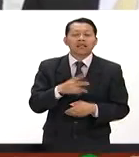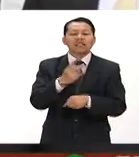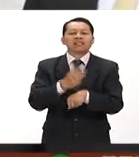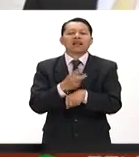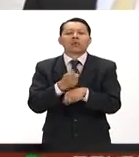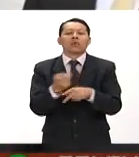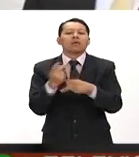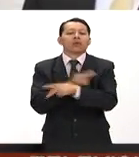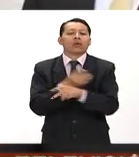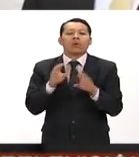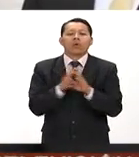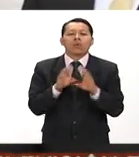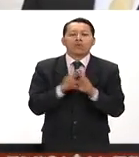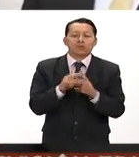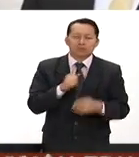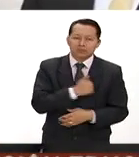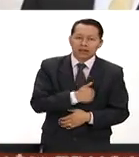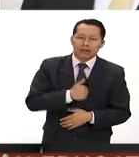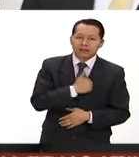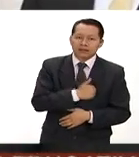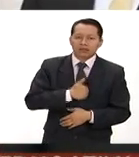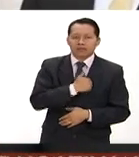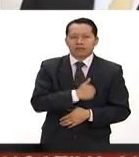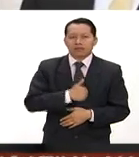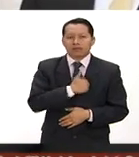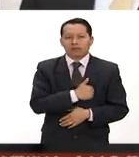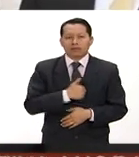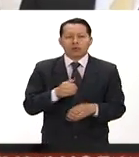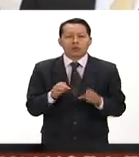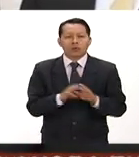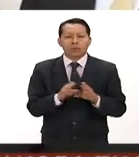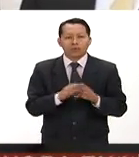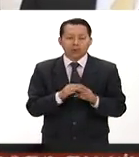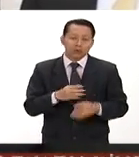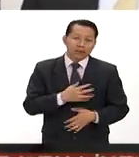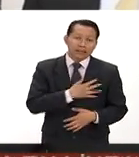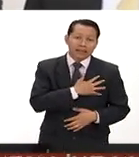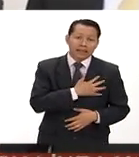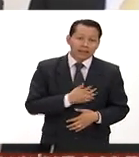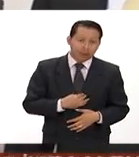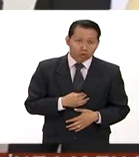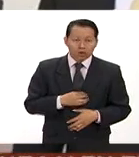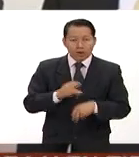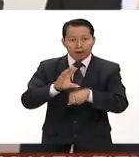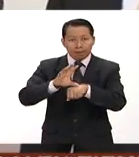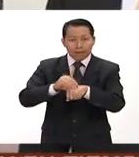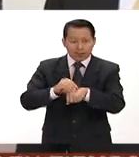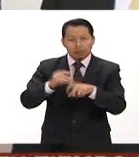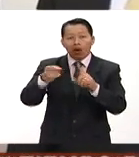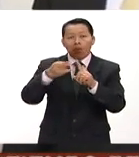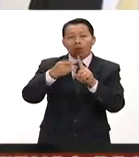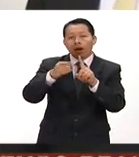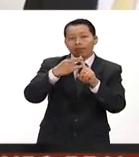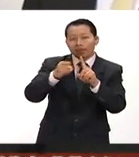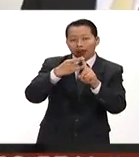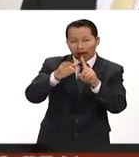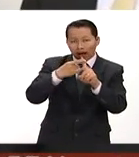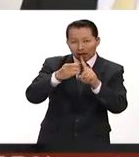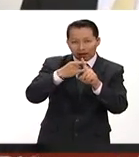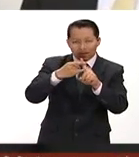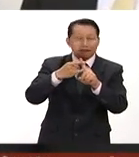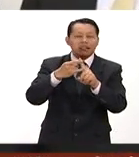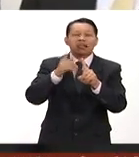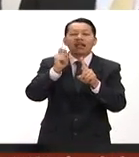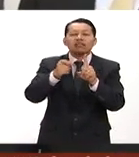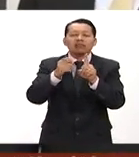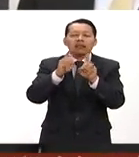muy lamentable de que el hijo es quien le permite y le deja la puerta abierta de la